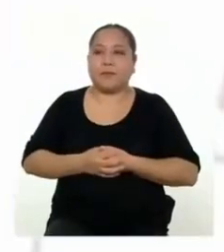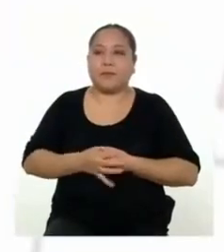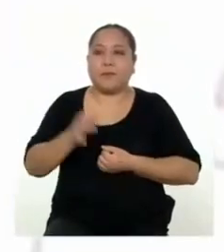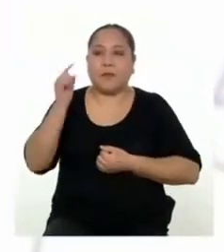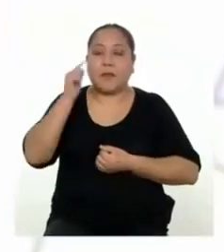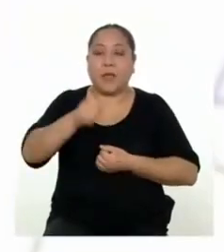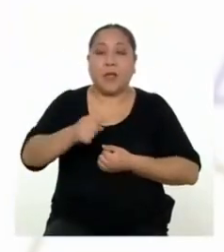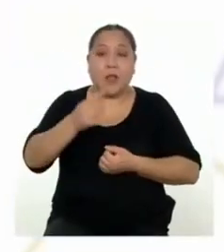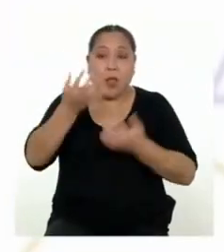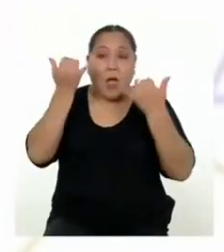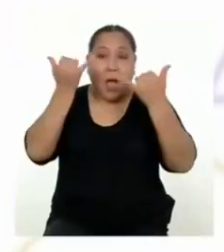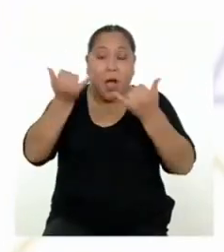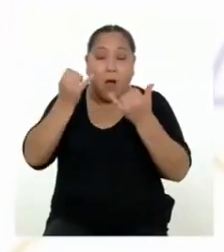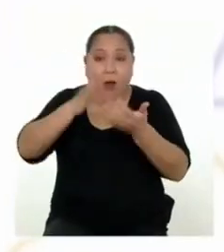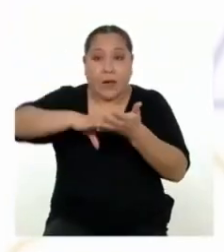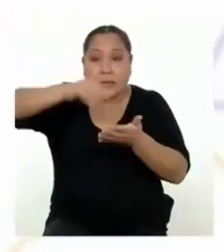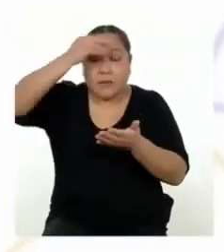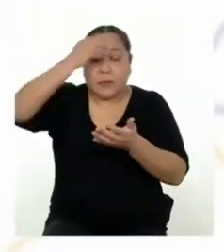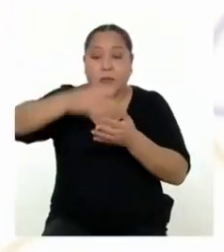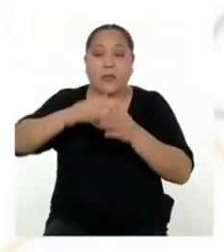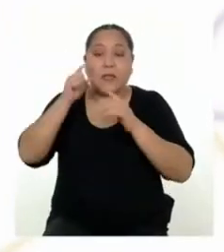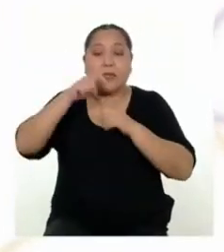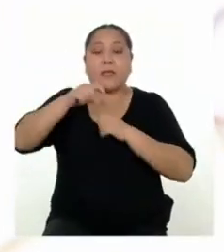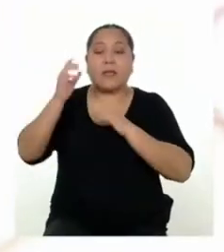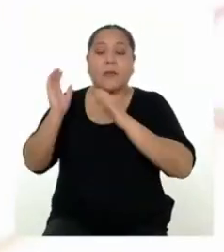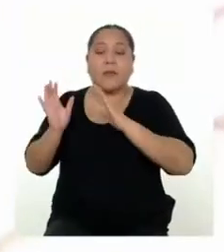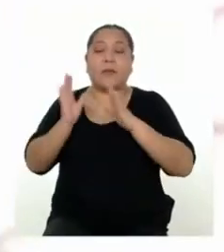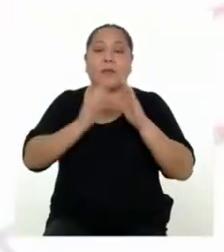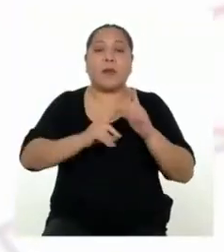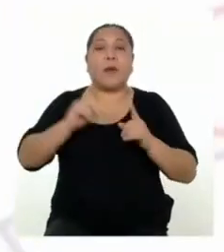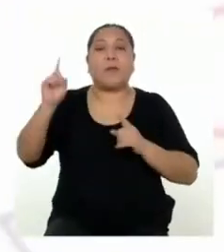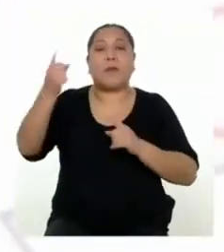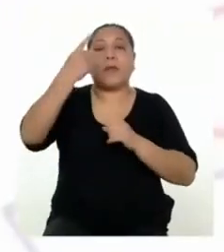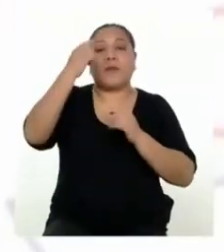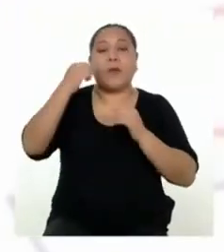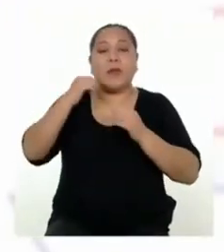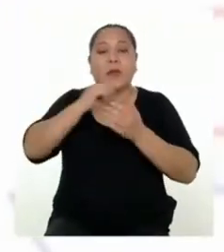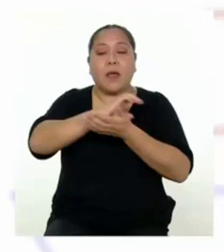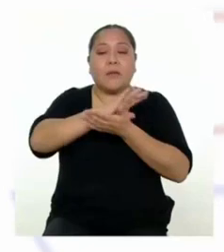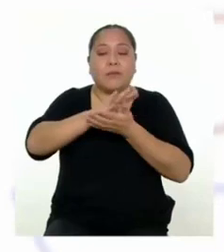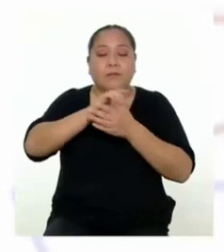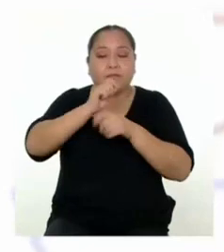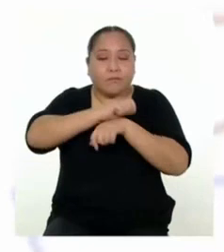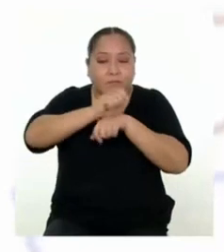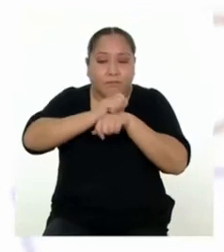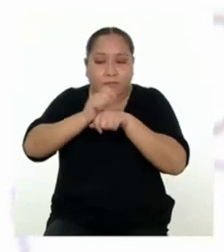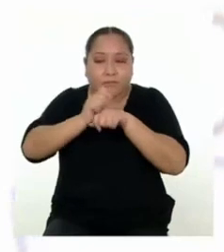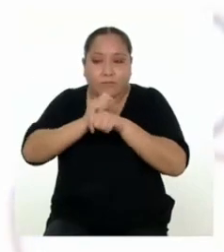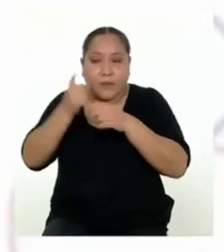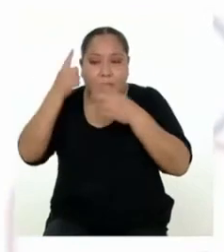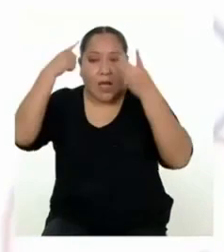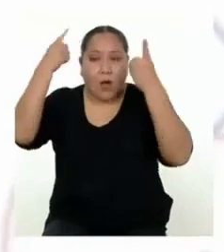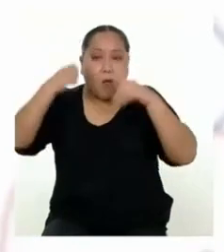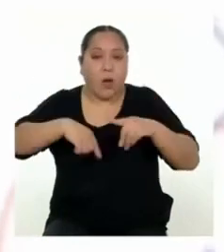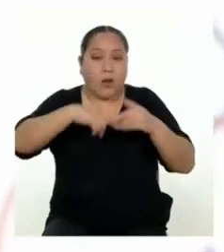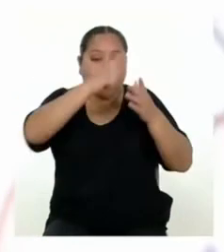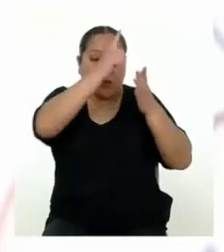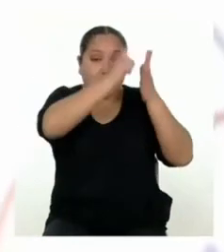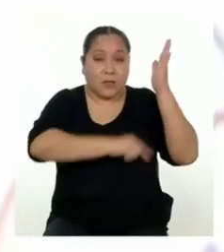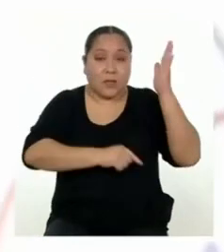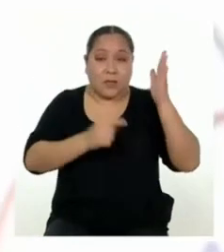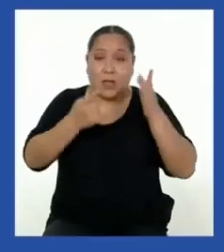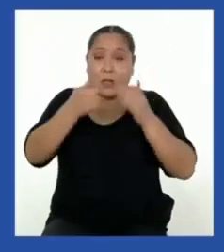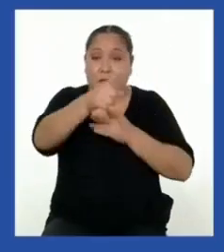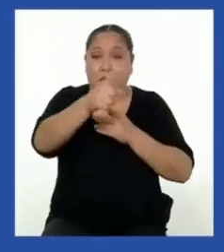En base a lo que aprendimos hoy, deberán elaborar la primera versión de su listado de acuerdos.